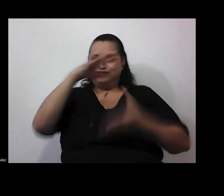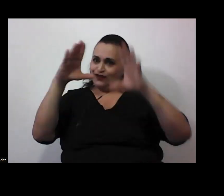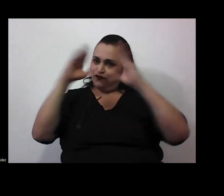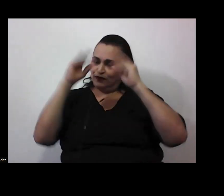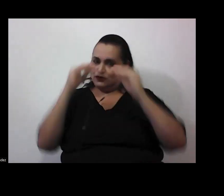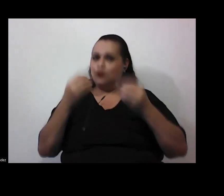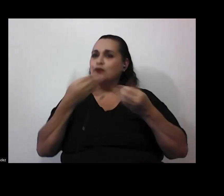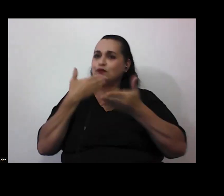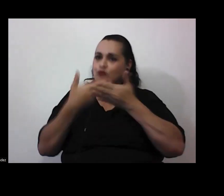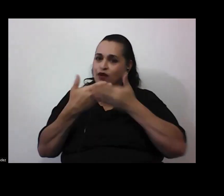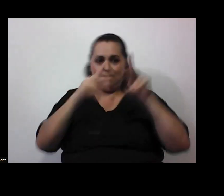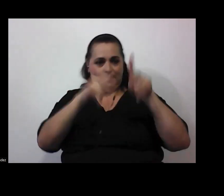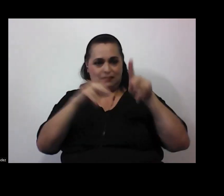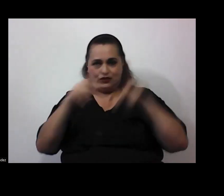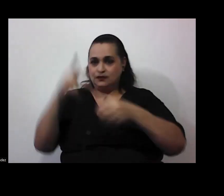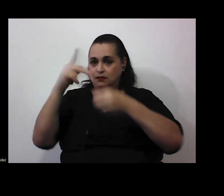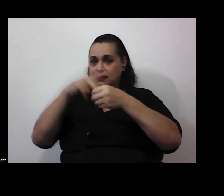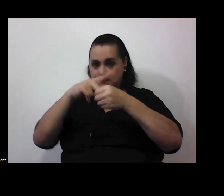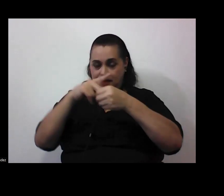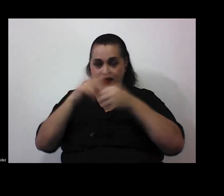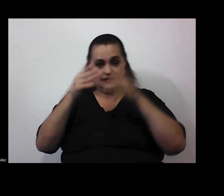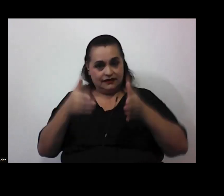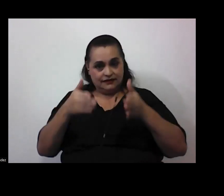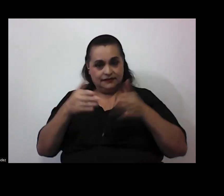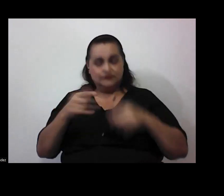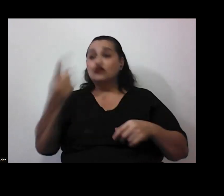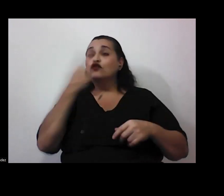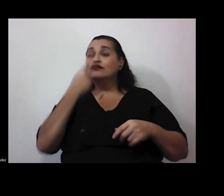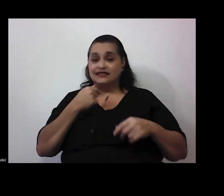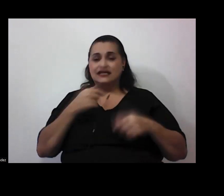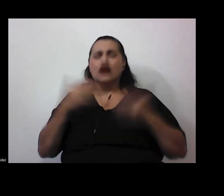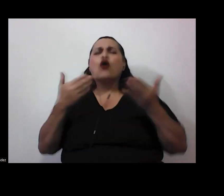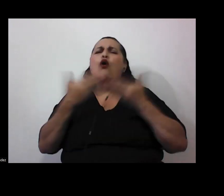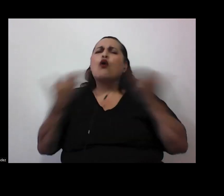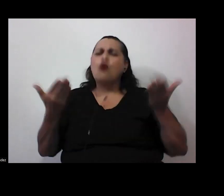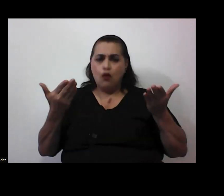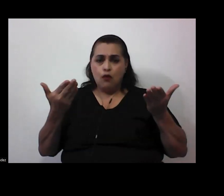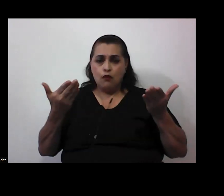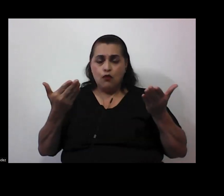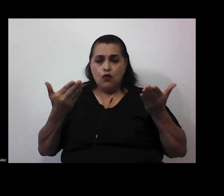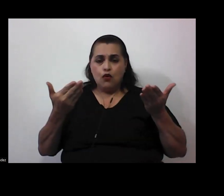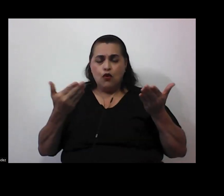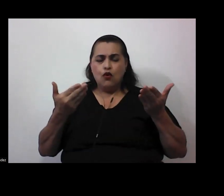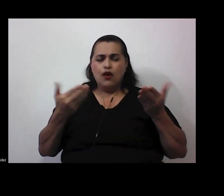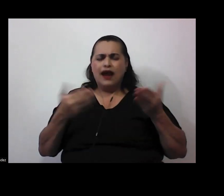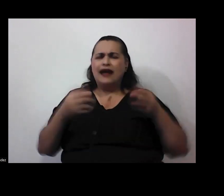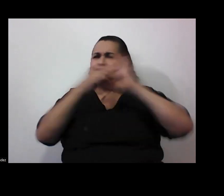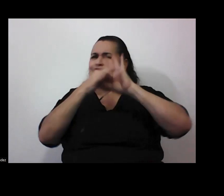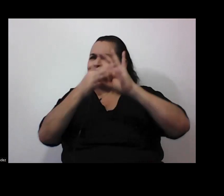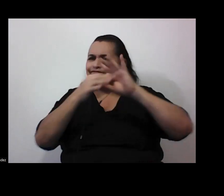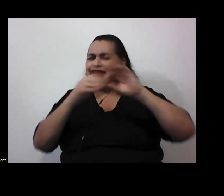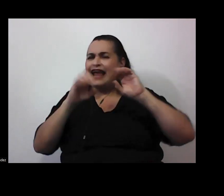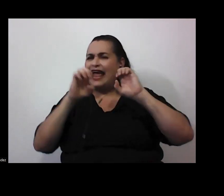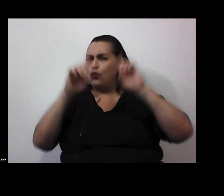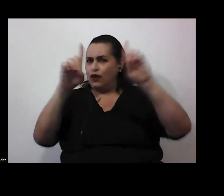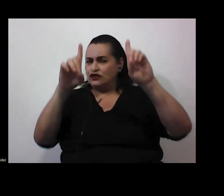personas que estamos participando nos nos dicen como en términos de educación pues el uso de tecnologías